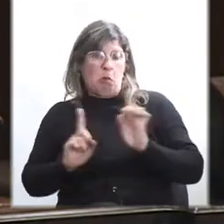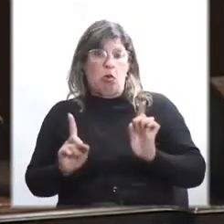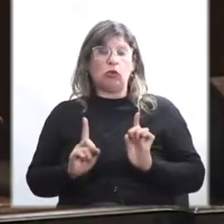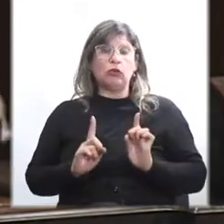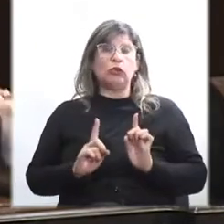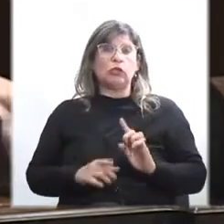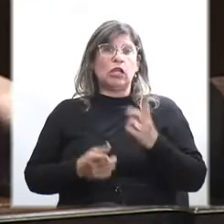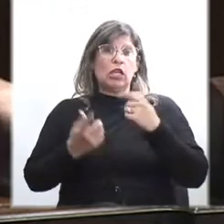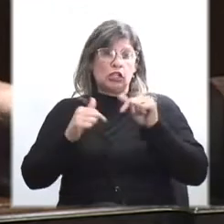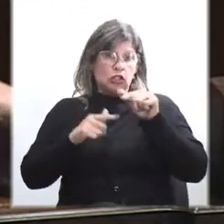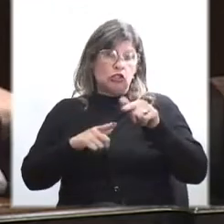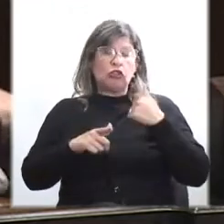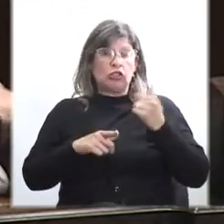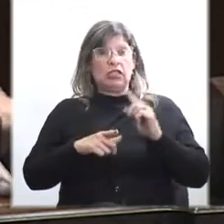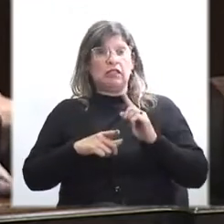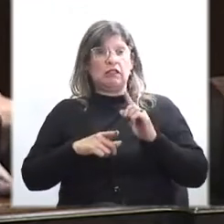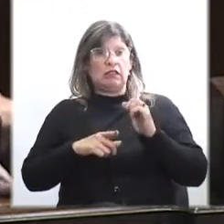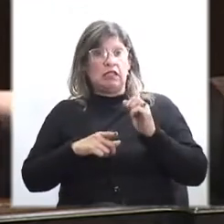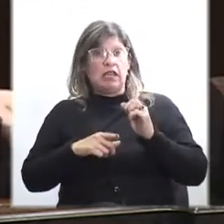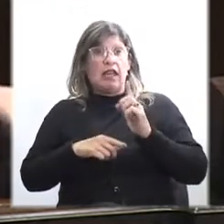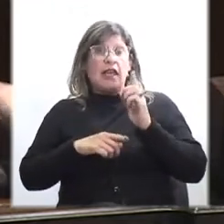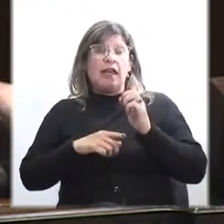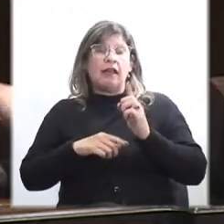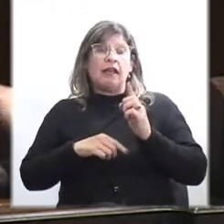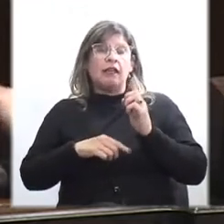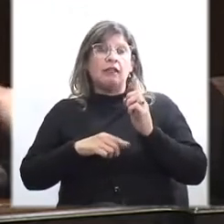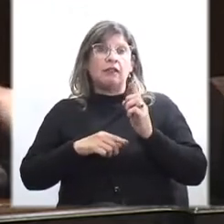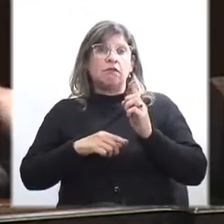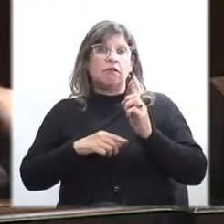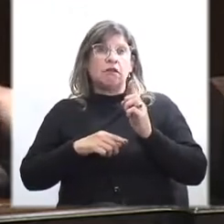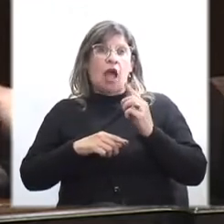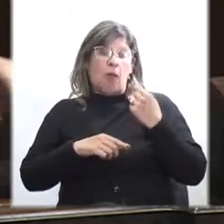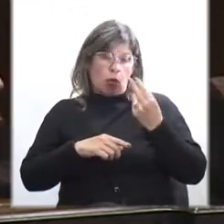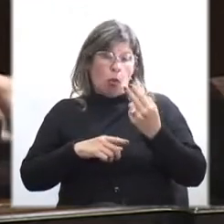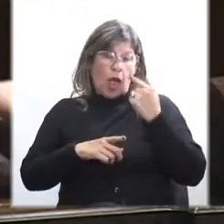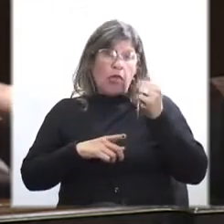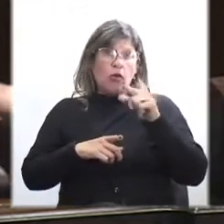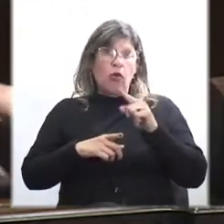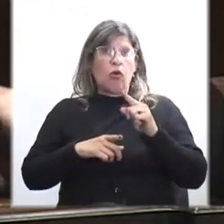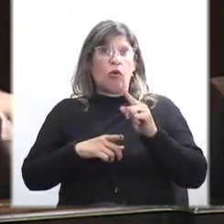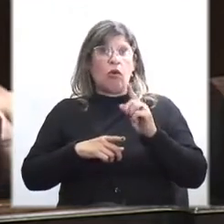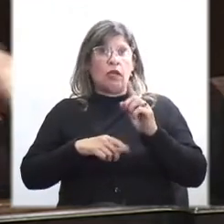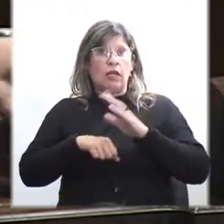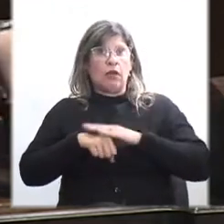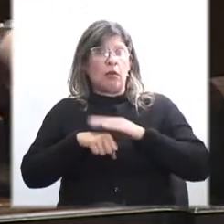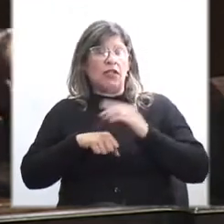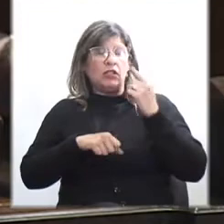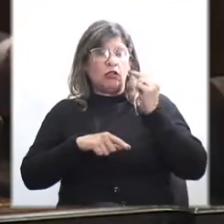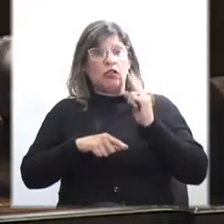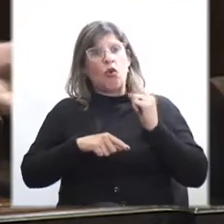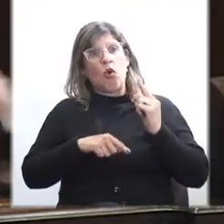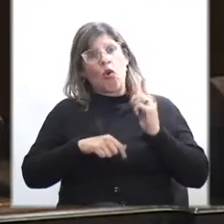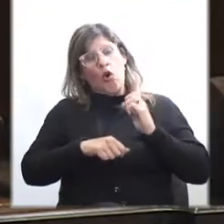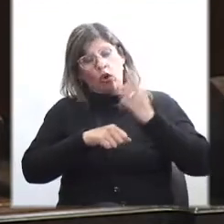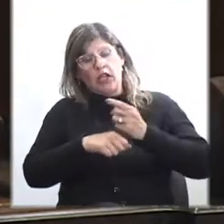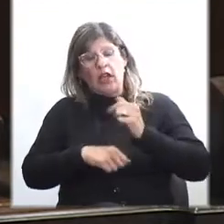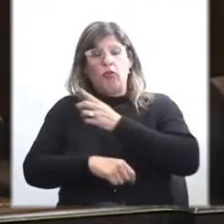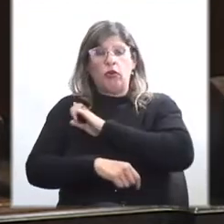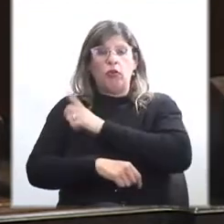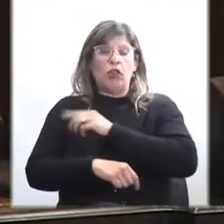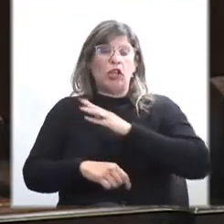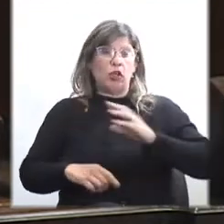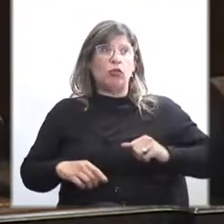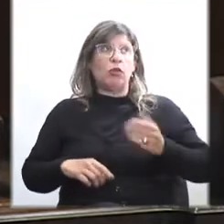servicios de inteligencia deben haber tenido en su aval, en su momento, el aval de los poderes ejecutivos de la época.